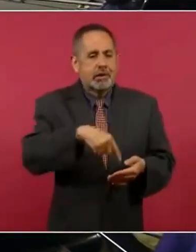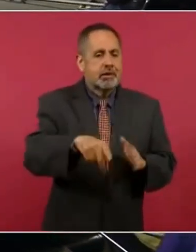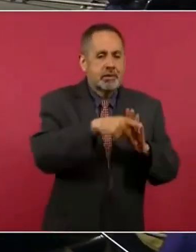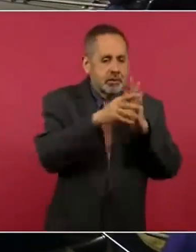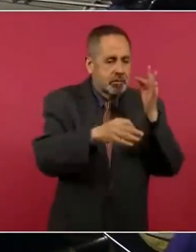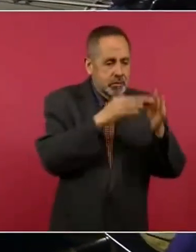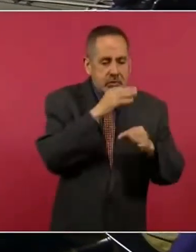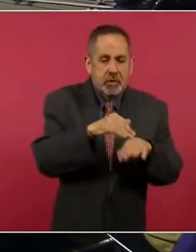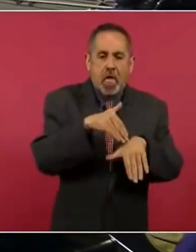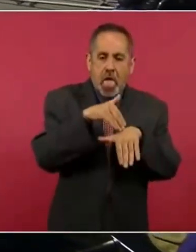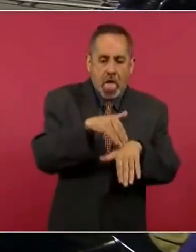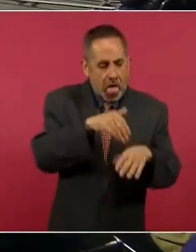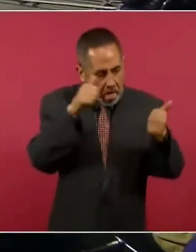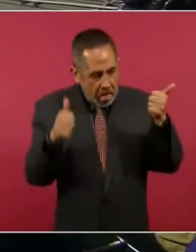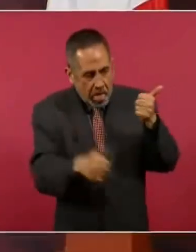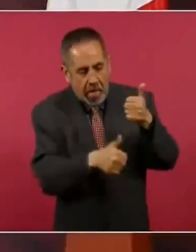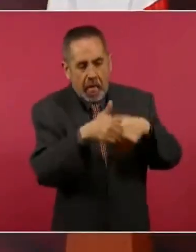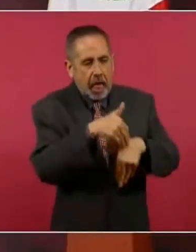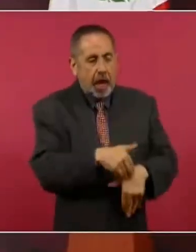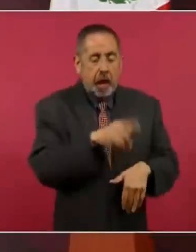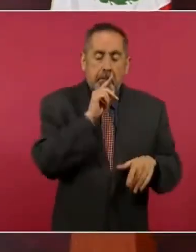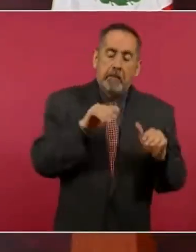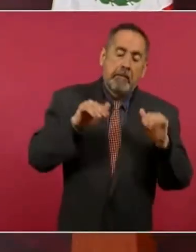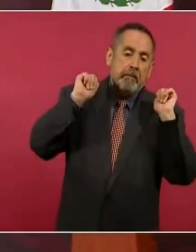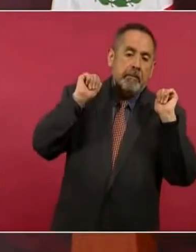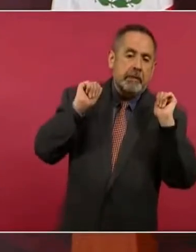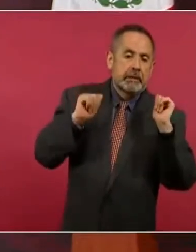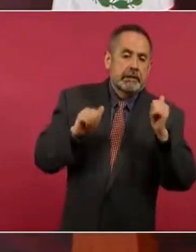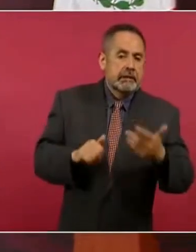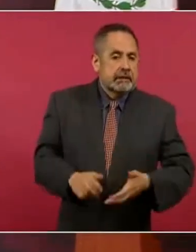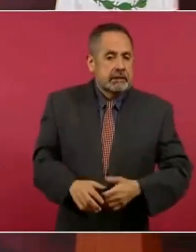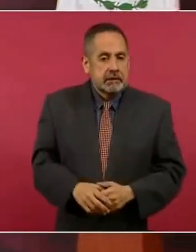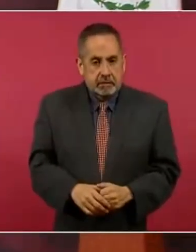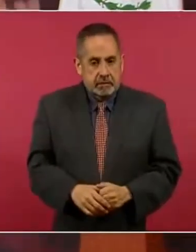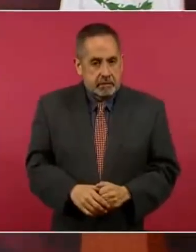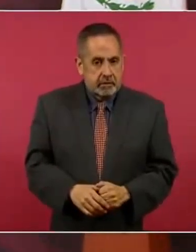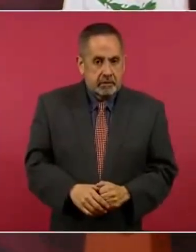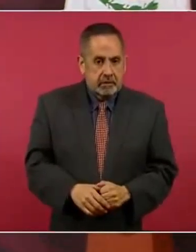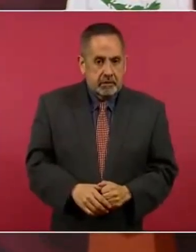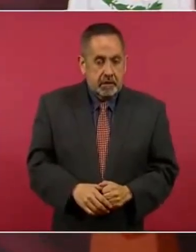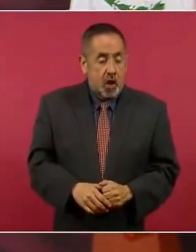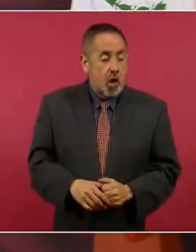alineada al régimen es hasta ahora